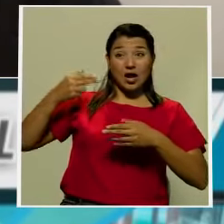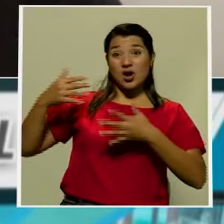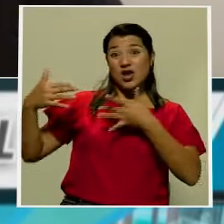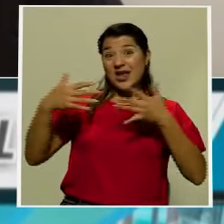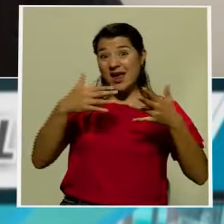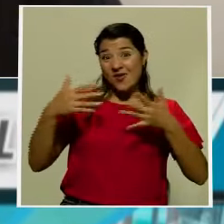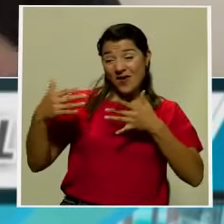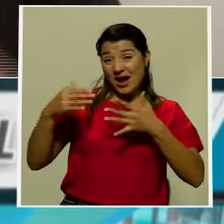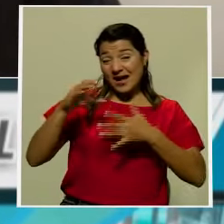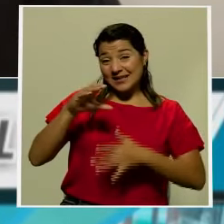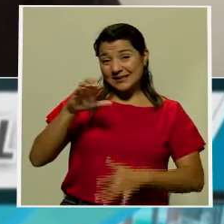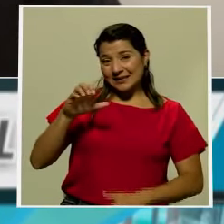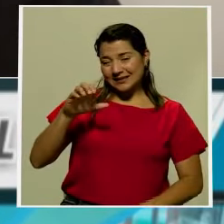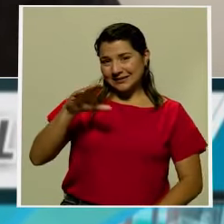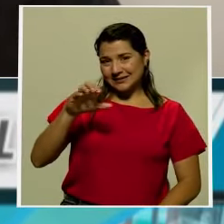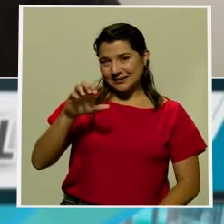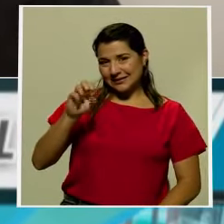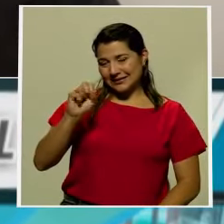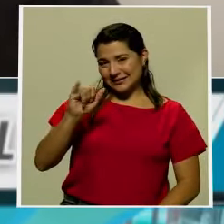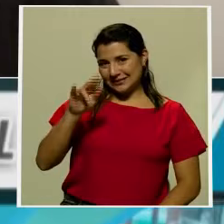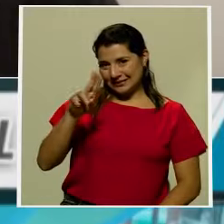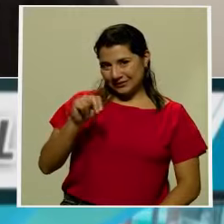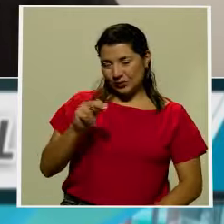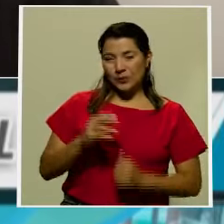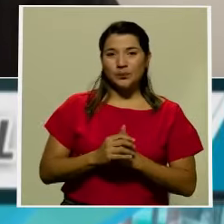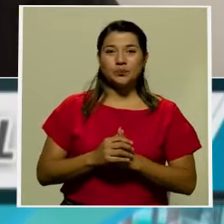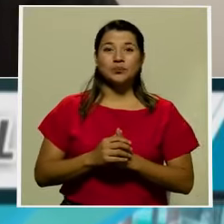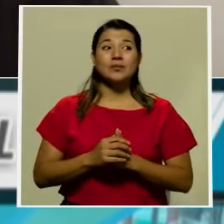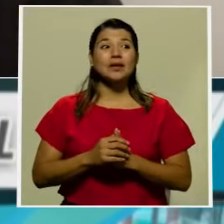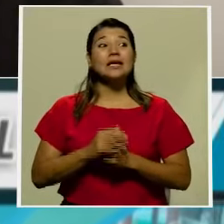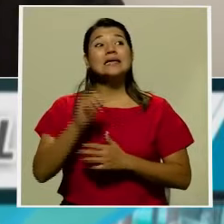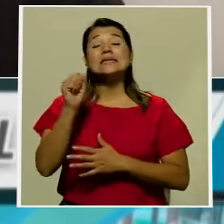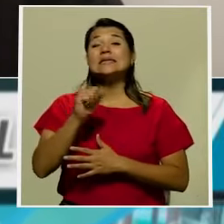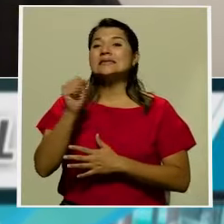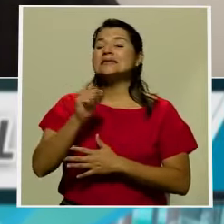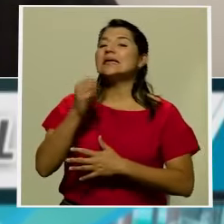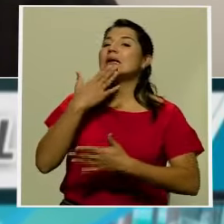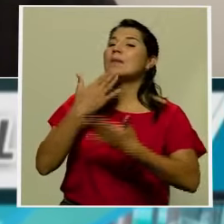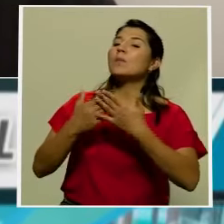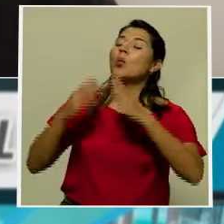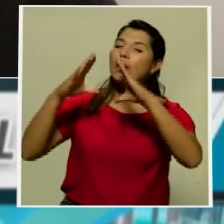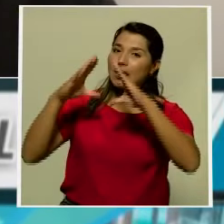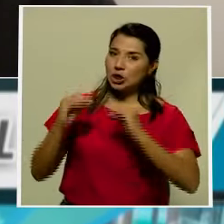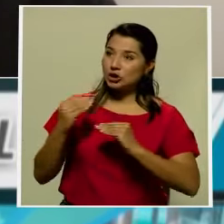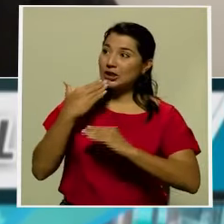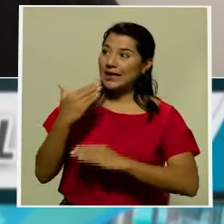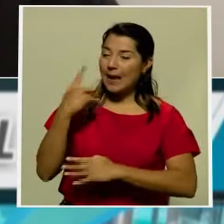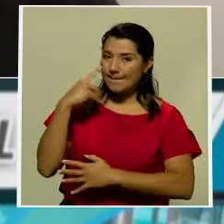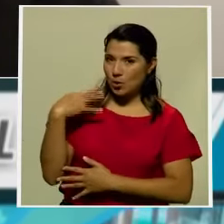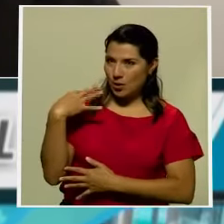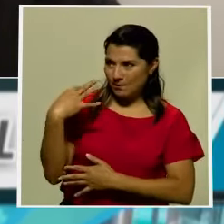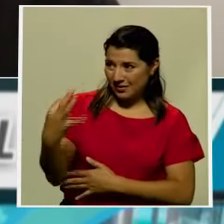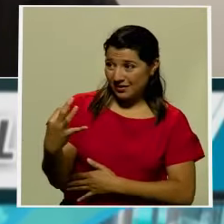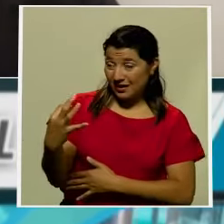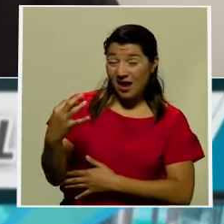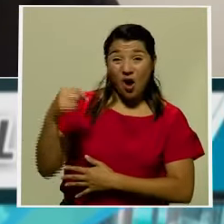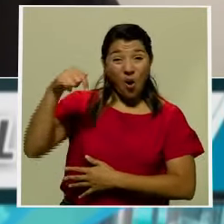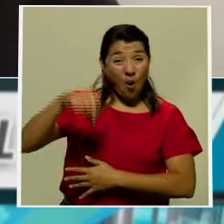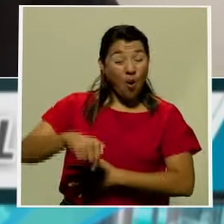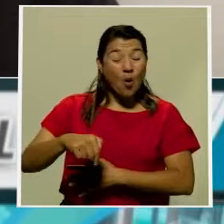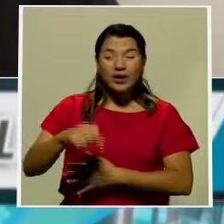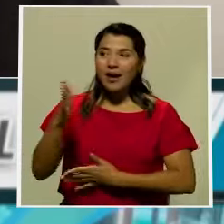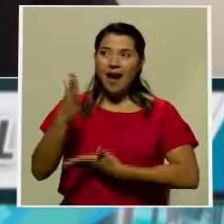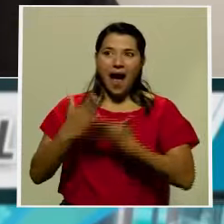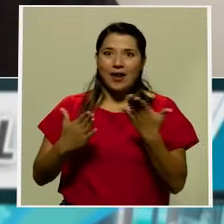Así es, Ernesto, y muy buenas noches y gracias por la invitación. Quizás la palabra para describir lo que ha sido la jornada de hoy es surreal. Es